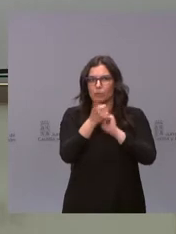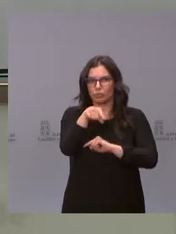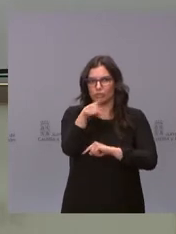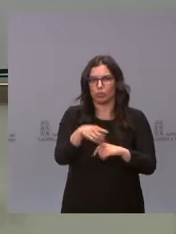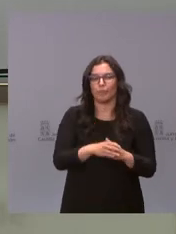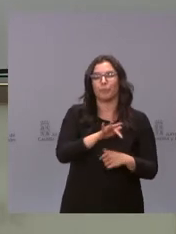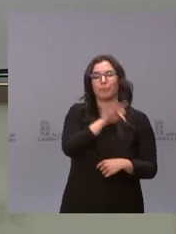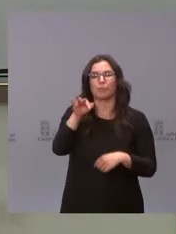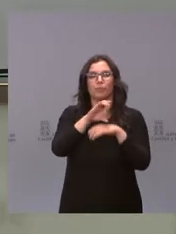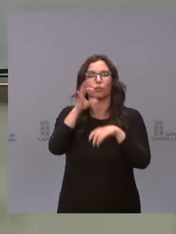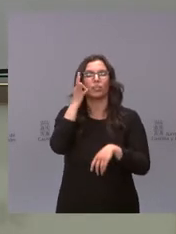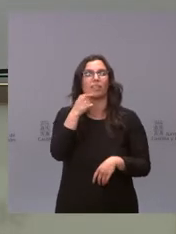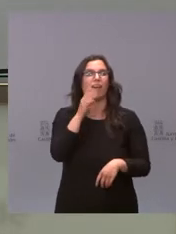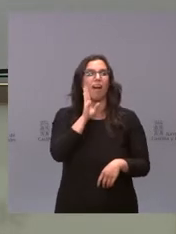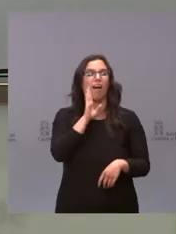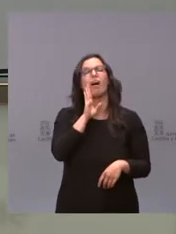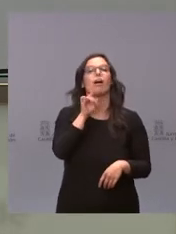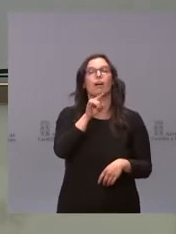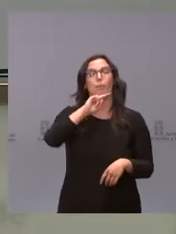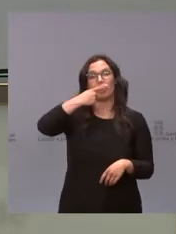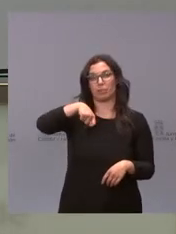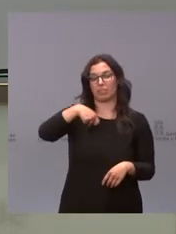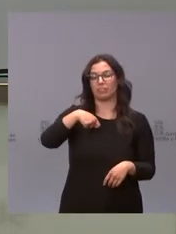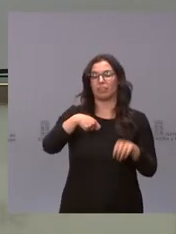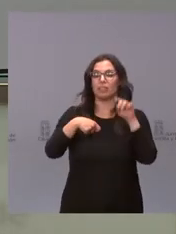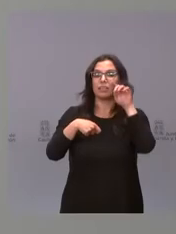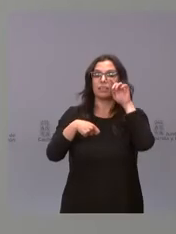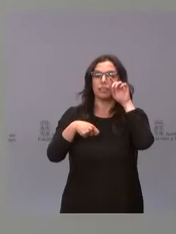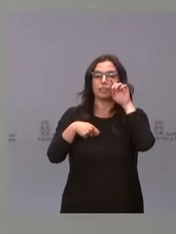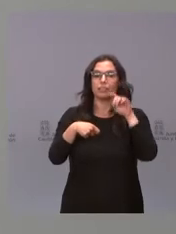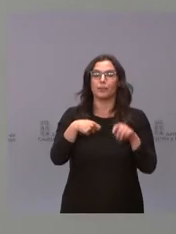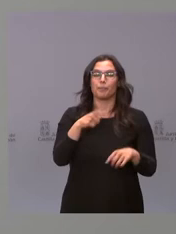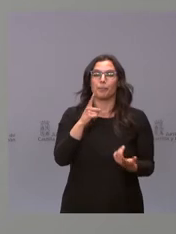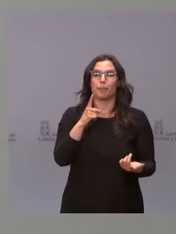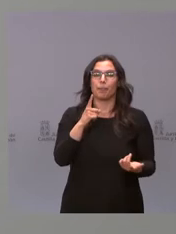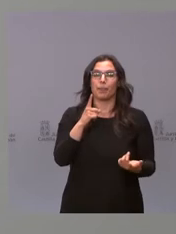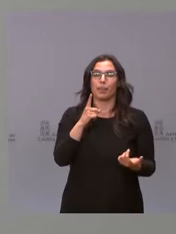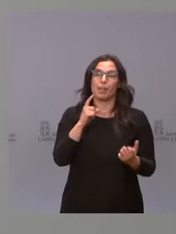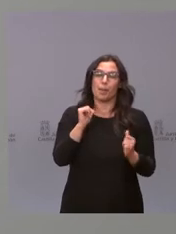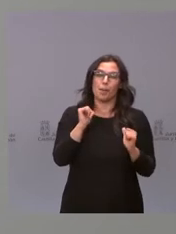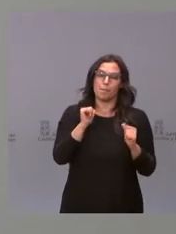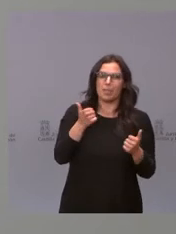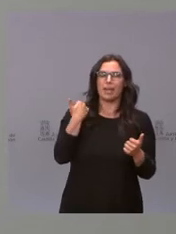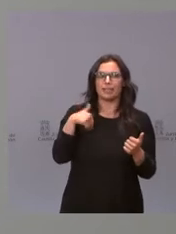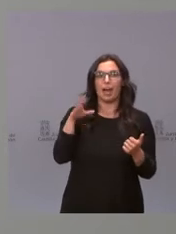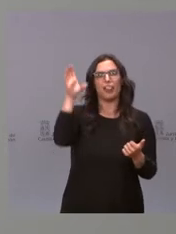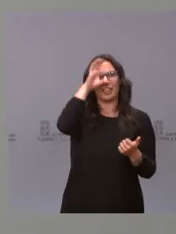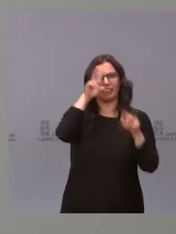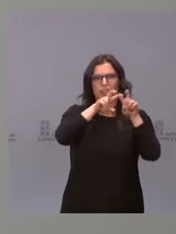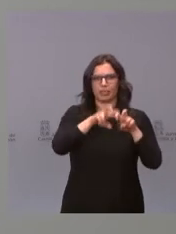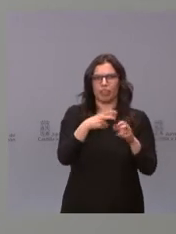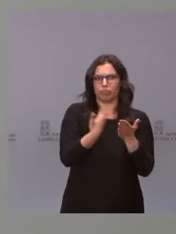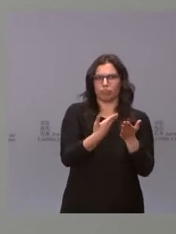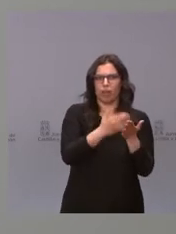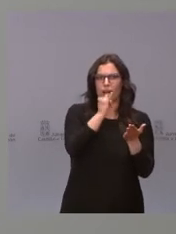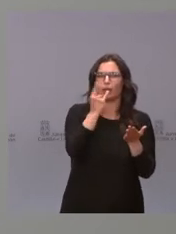En relación a lo que comenta el vicepresidente, ahí empieza a haber ya evidencia científica y hay un estudio